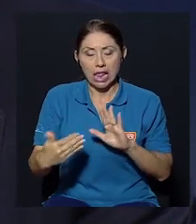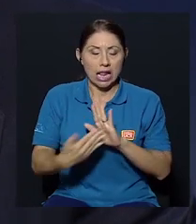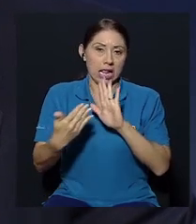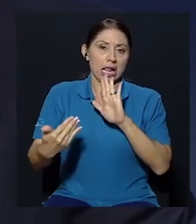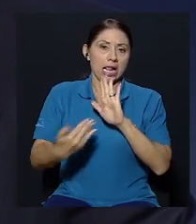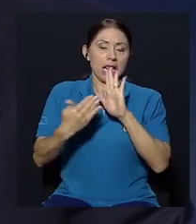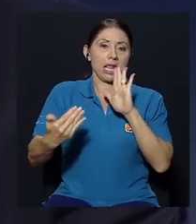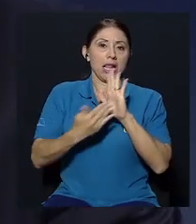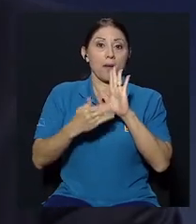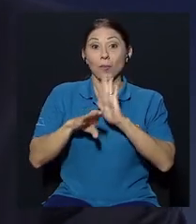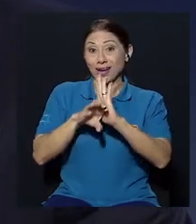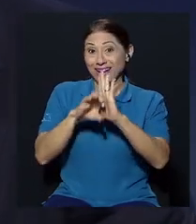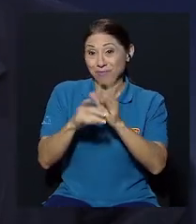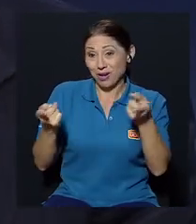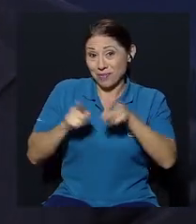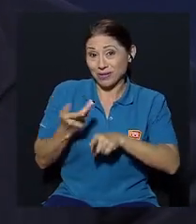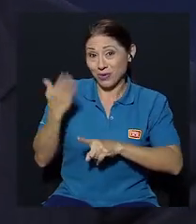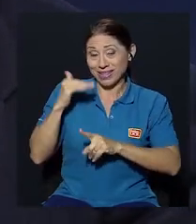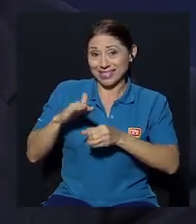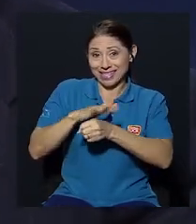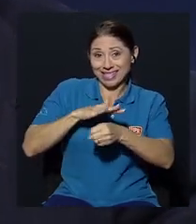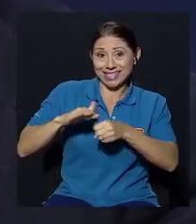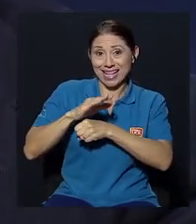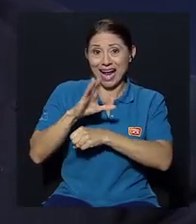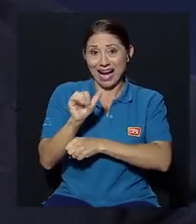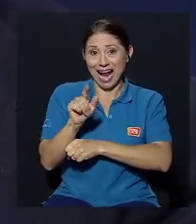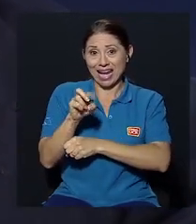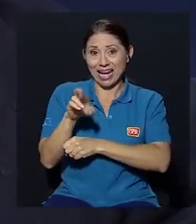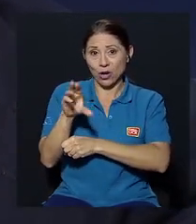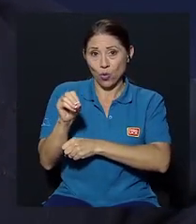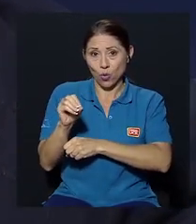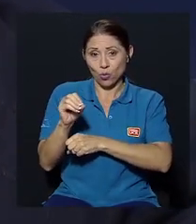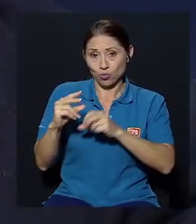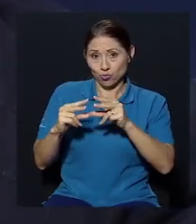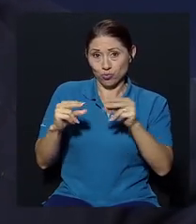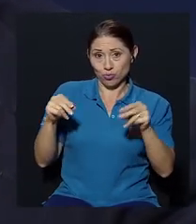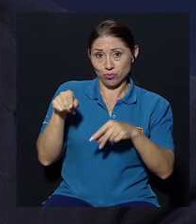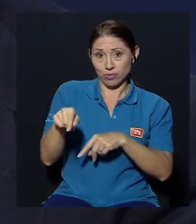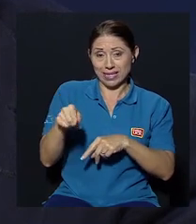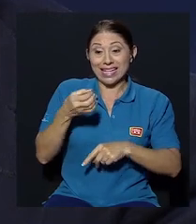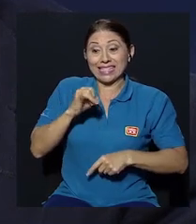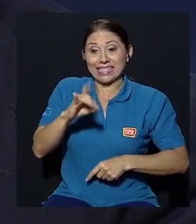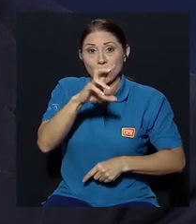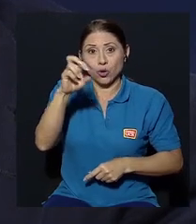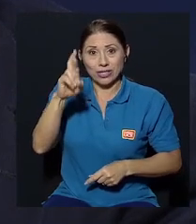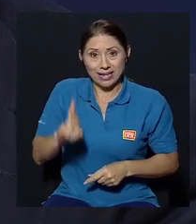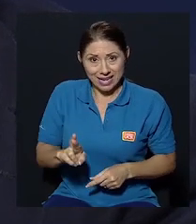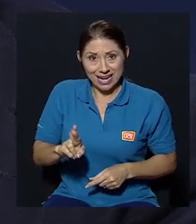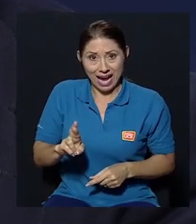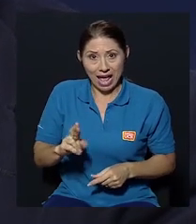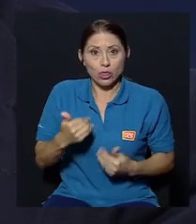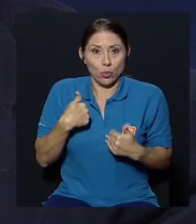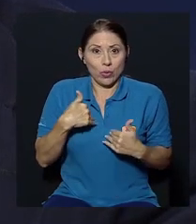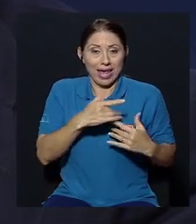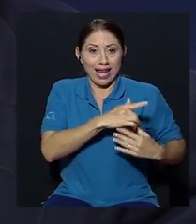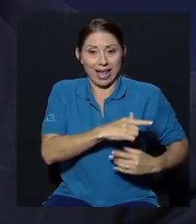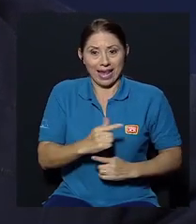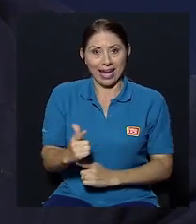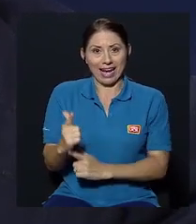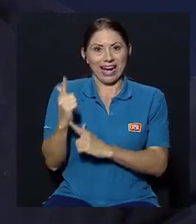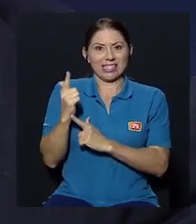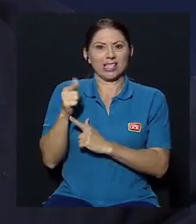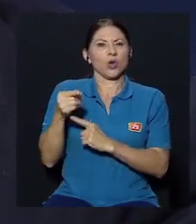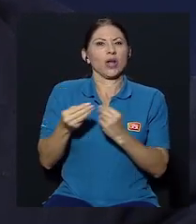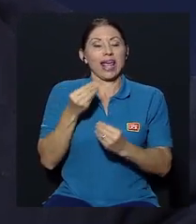protege a nosotros de agresiones como las que sufrimos en el caso de Isla Calero ahí si